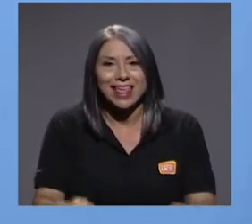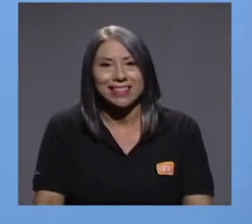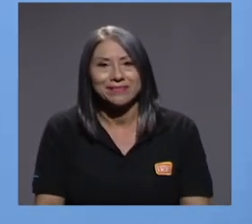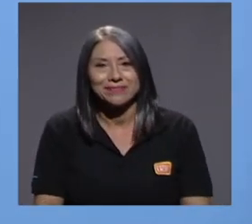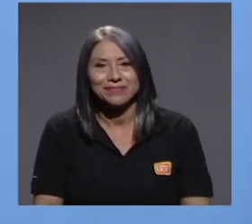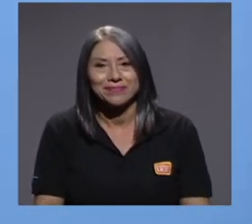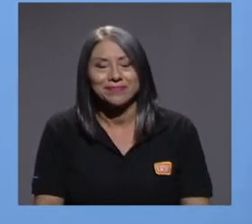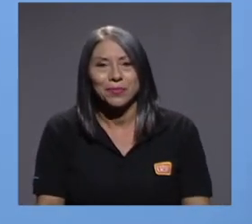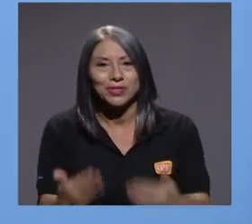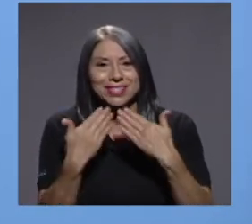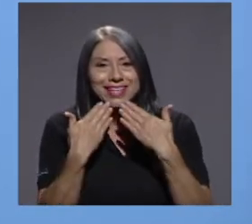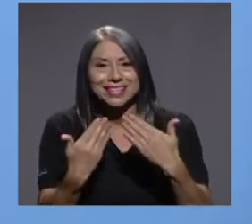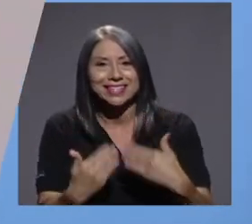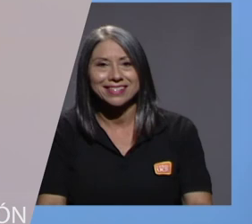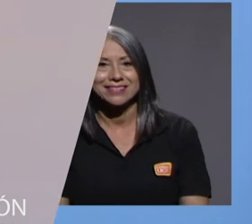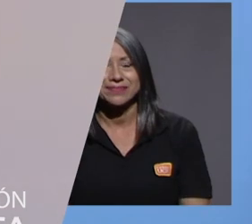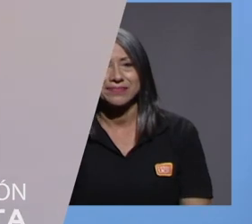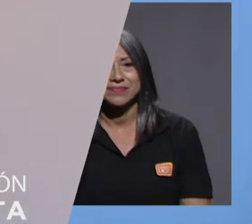Muchas gracias.